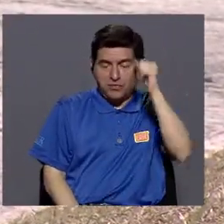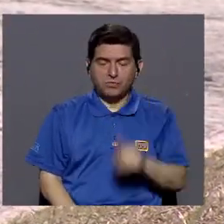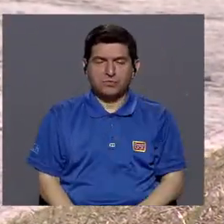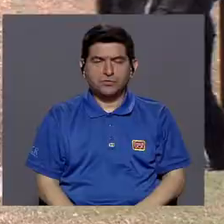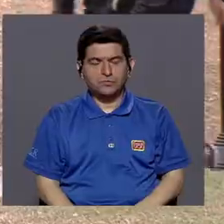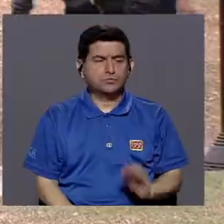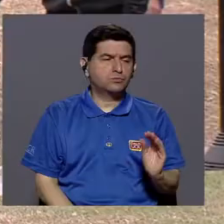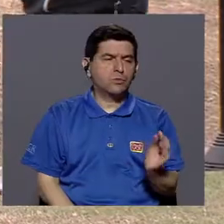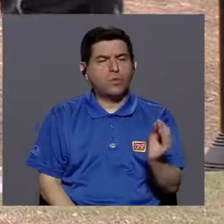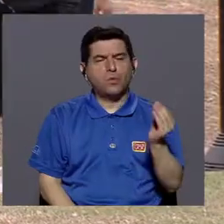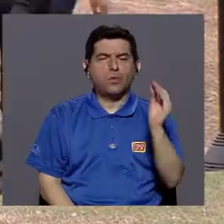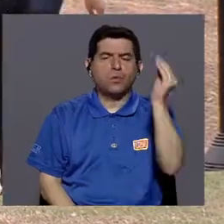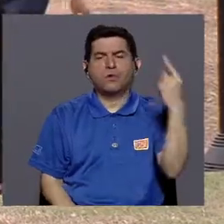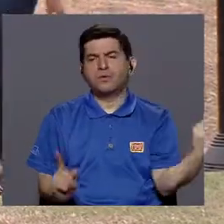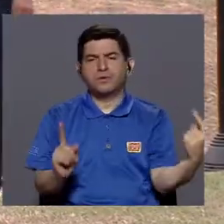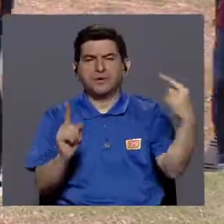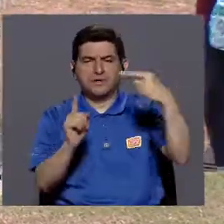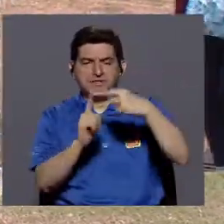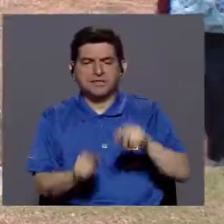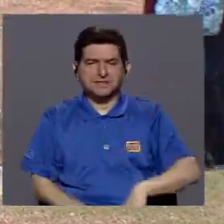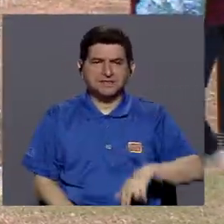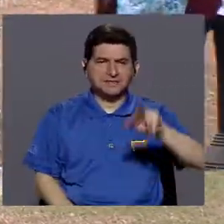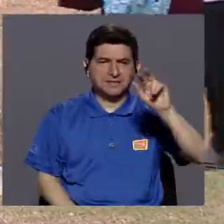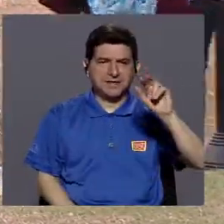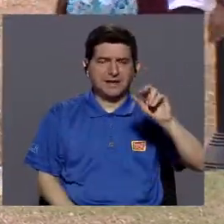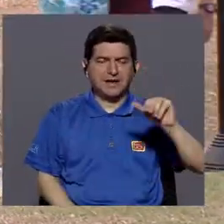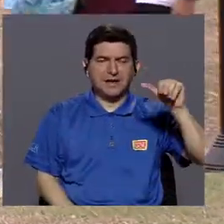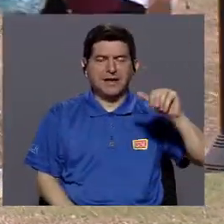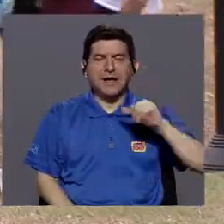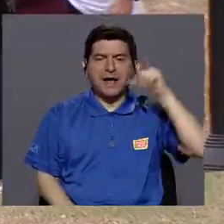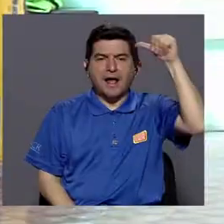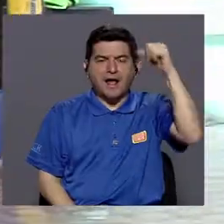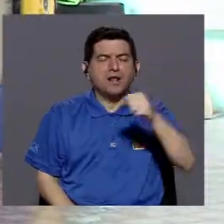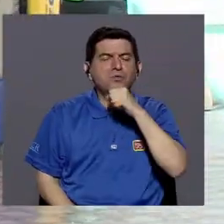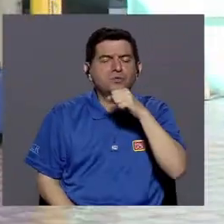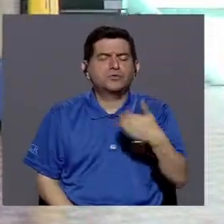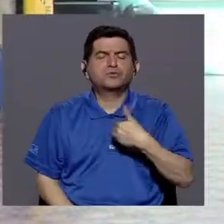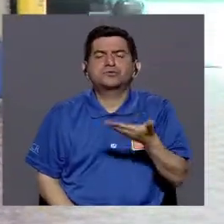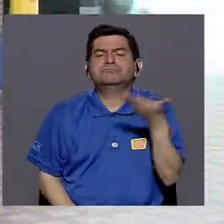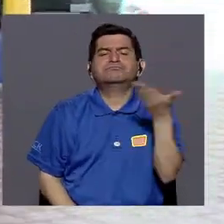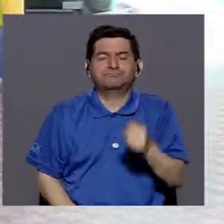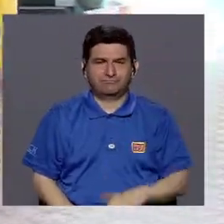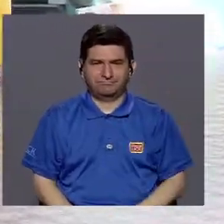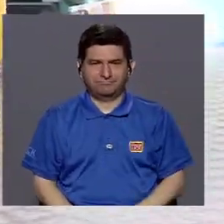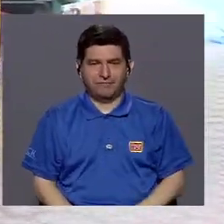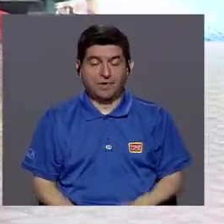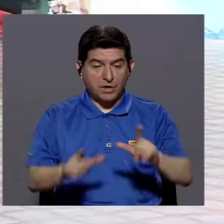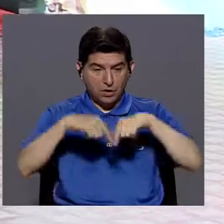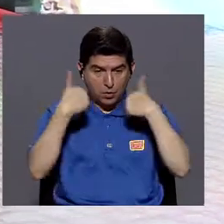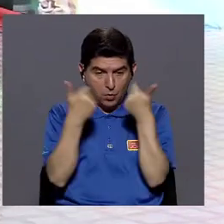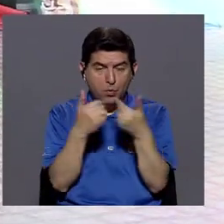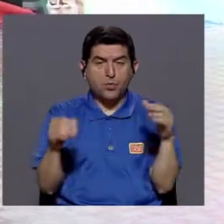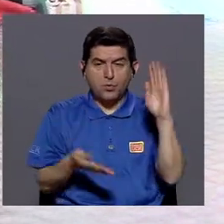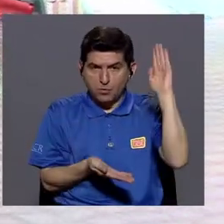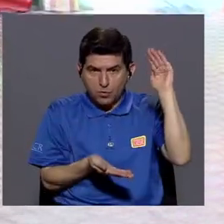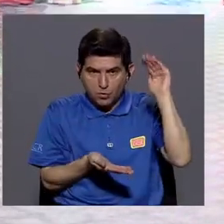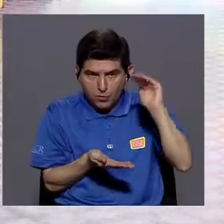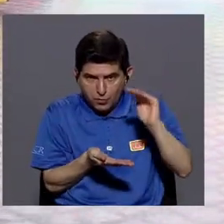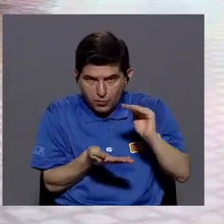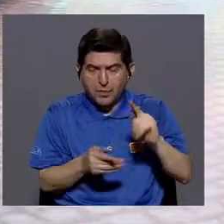En la población adulta, que puede ir desde la adolescencia hasta casi la tercera edad, ¿qué vacunas tenemos ahí?